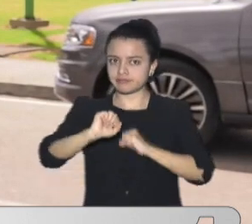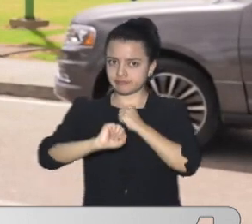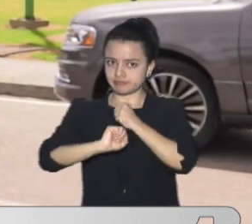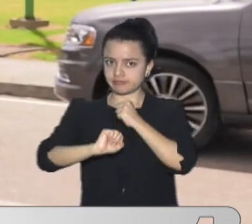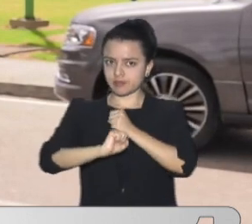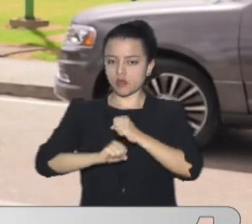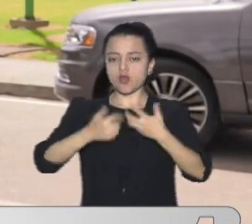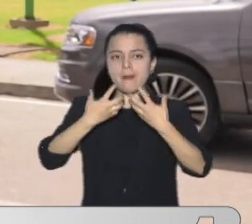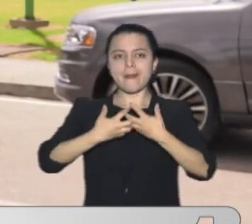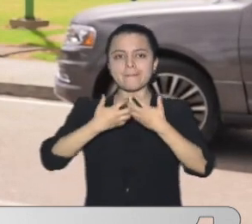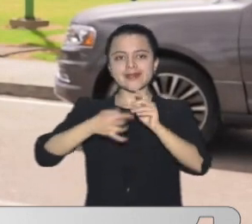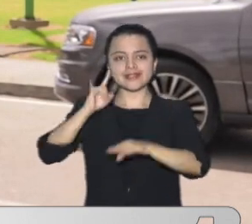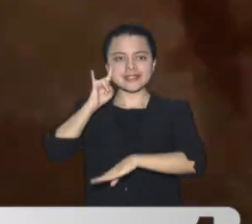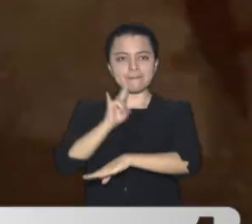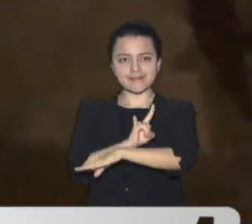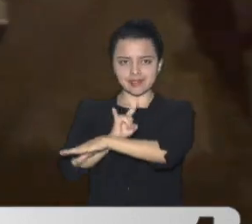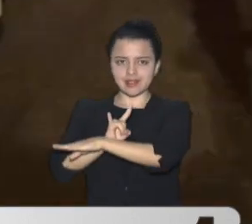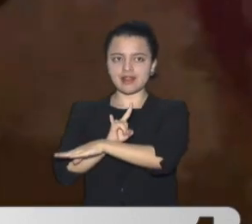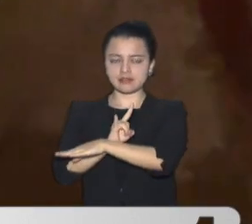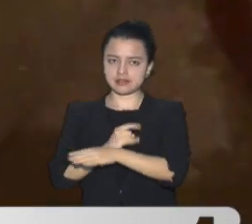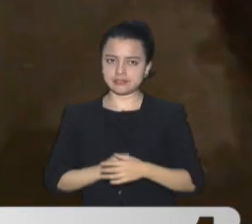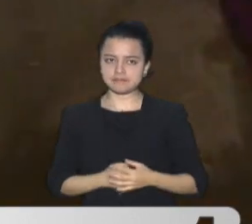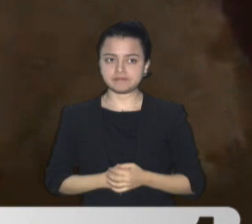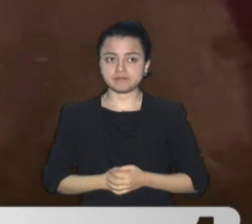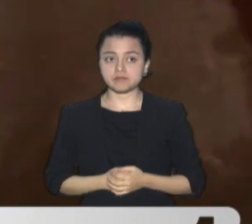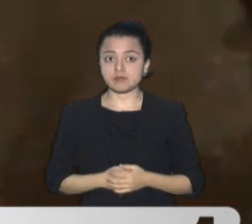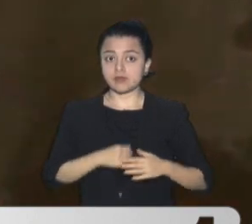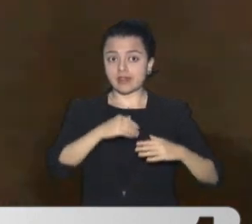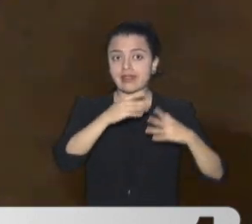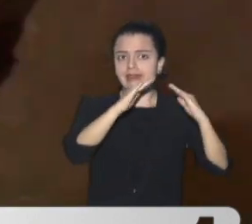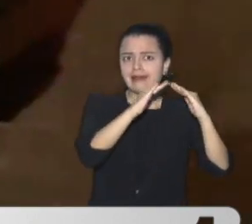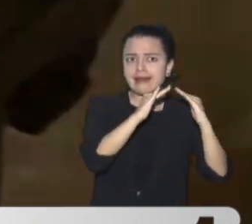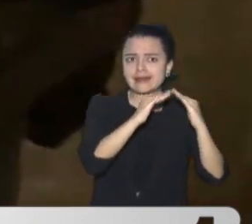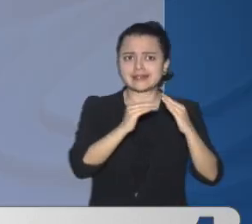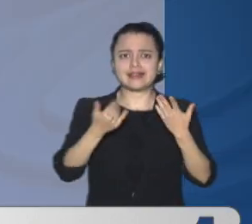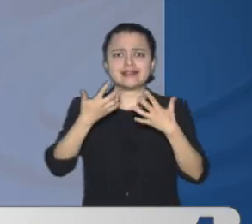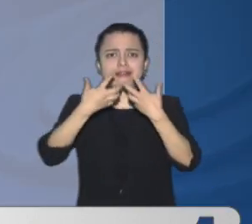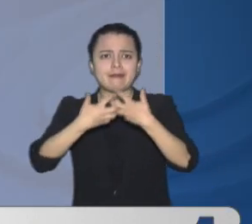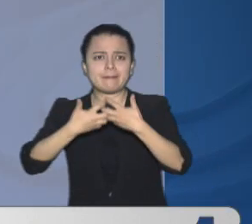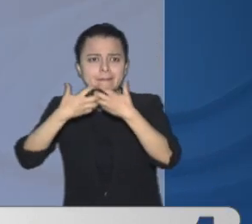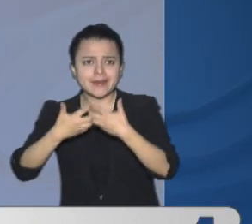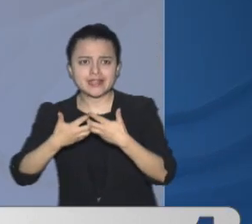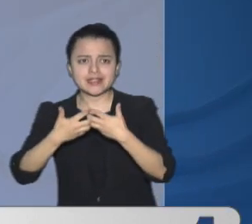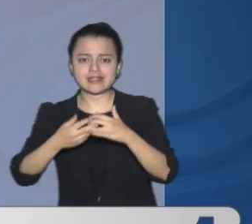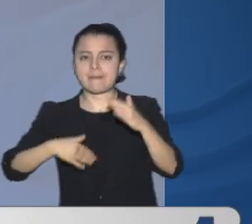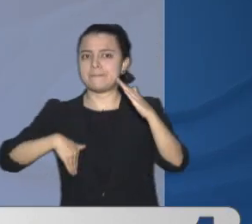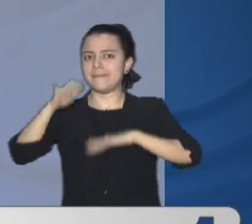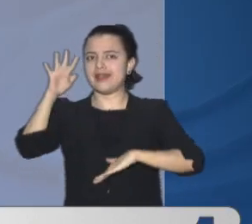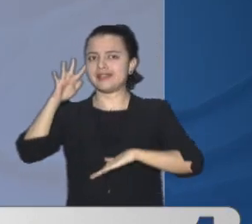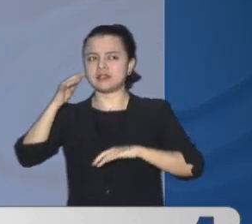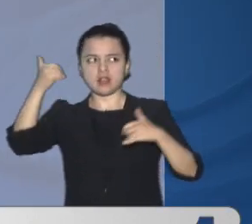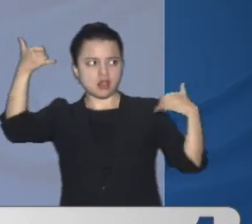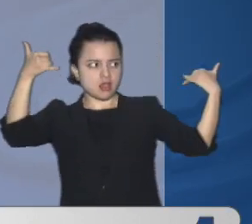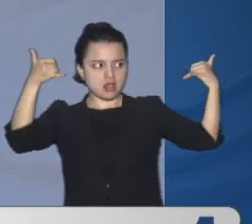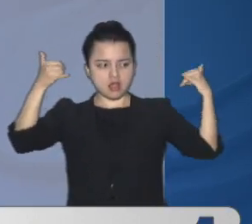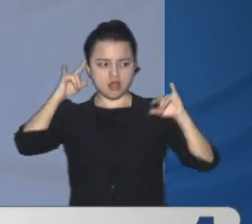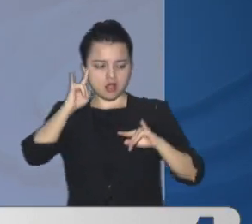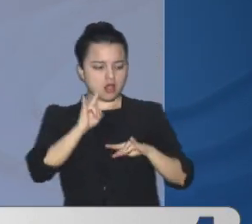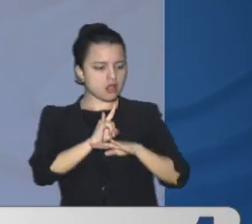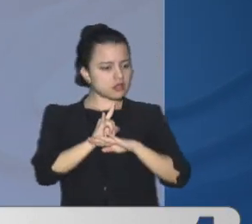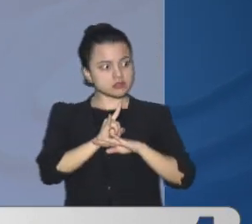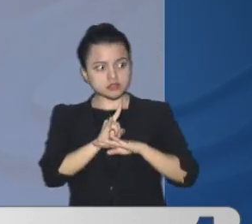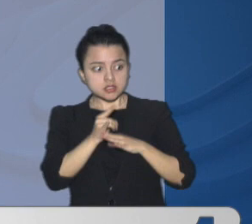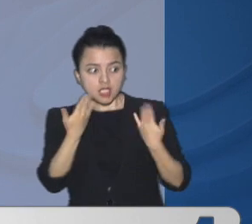acciones Por parte De los delincuentes Fábricas Fábricas Viviendas Y comercios Serían el blanco De los delincuentes El espionaje virtual Les ha